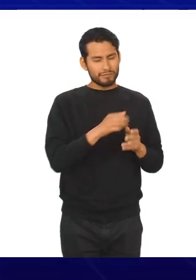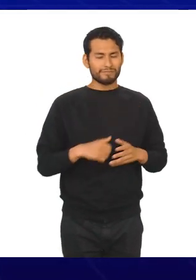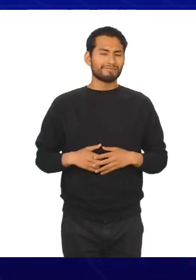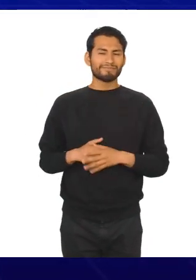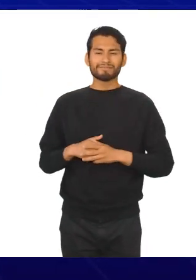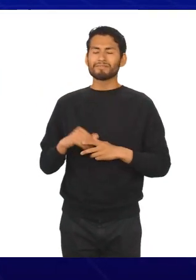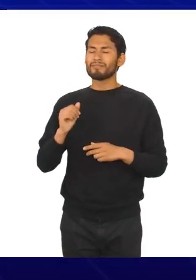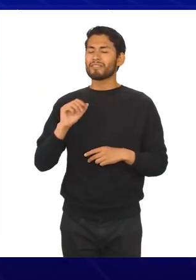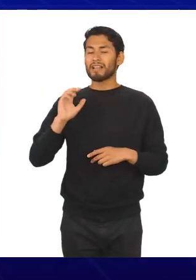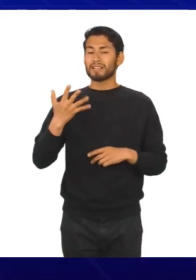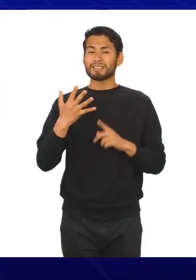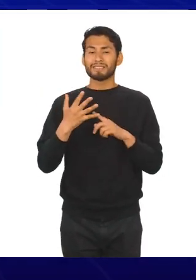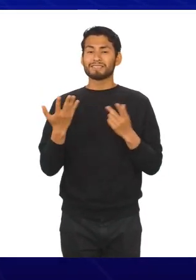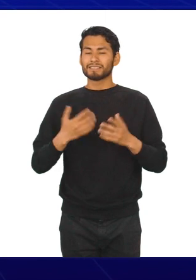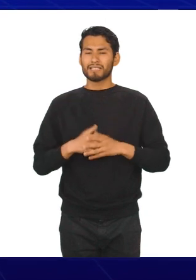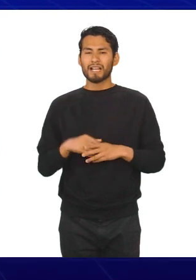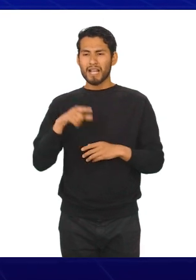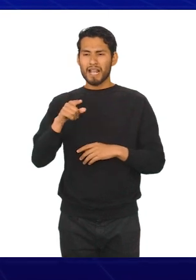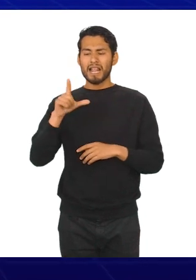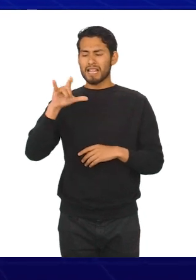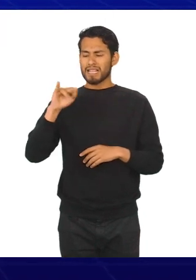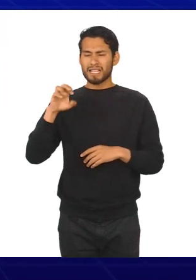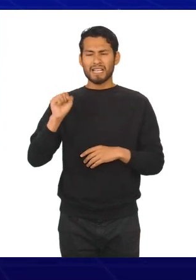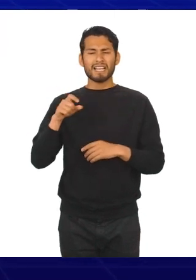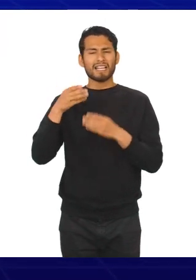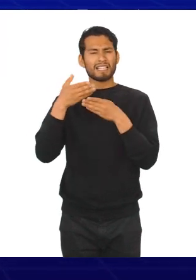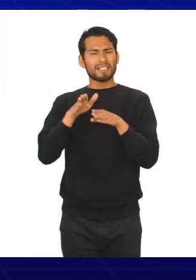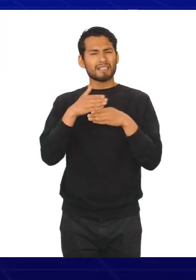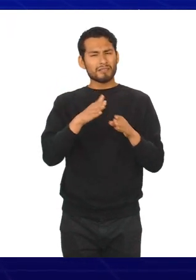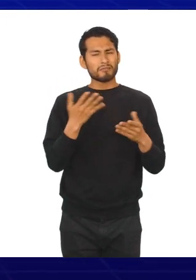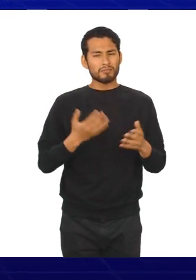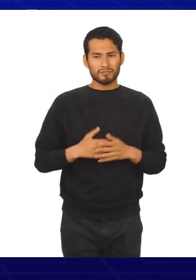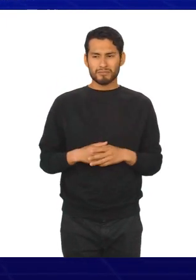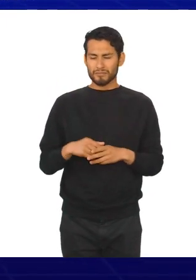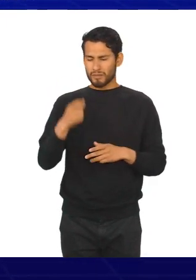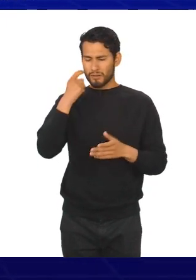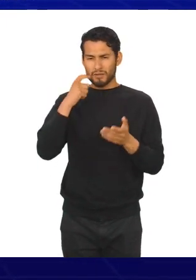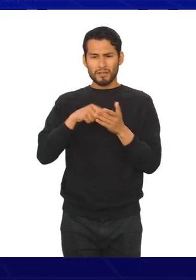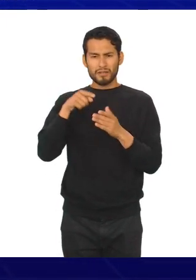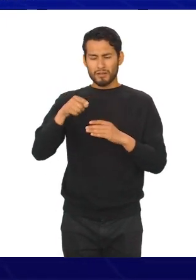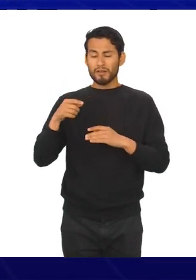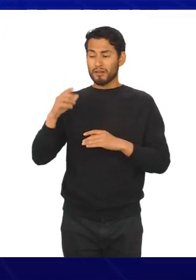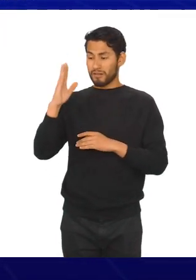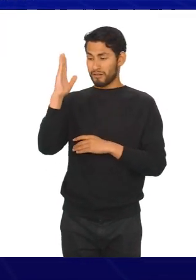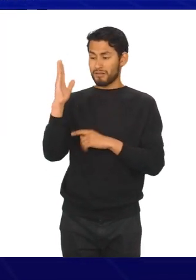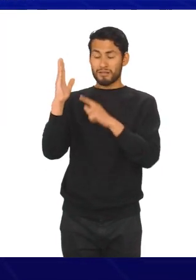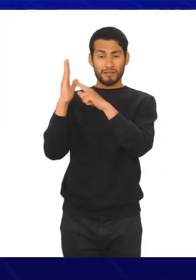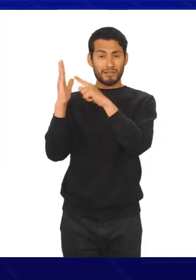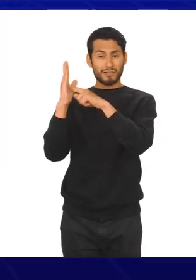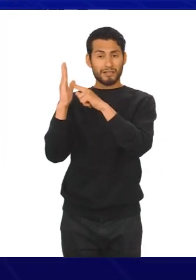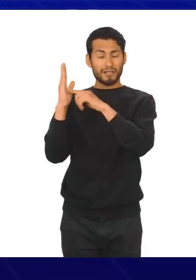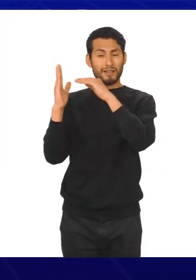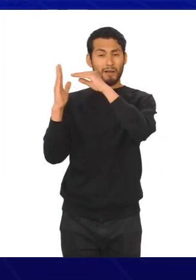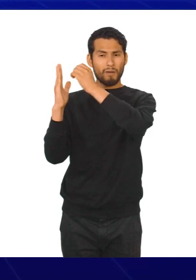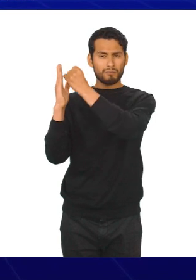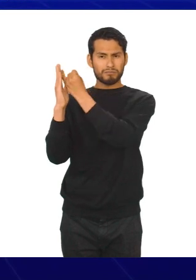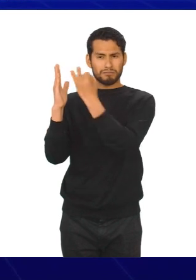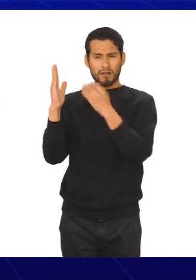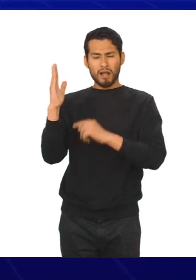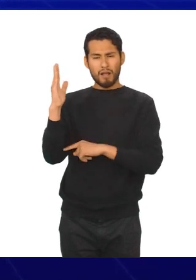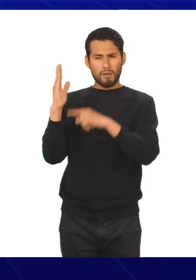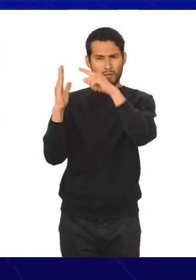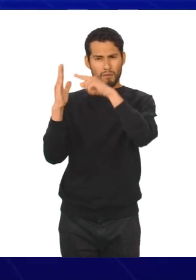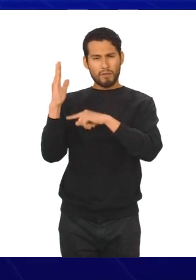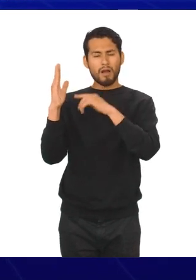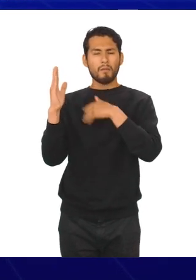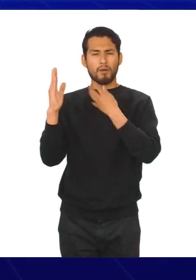quinto lugar, tenemos a las líneas de división. Estas líneas opcionales extienden los valores de los ejes de tal manera que